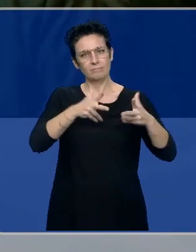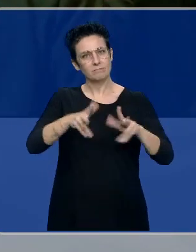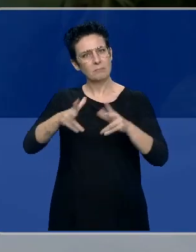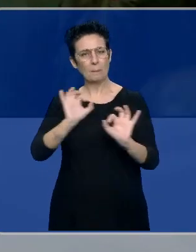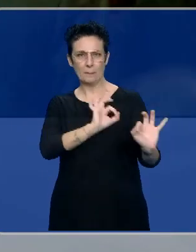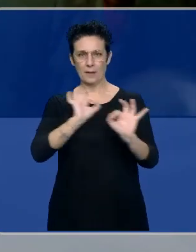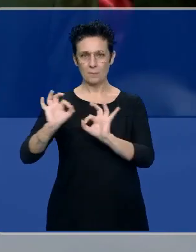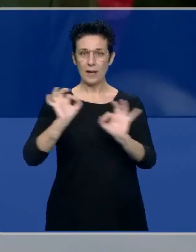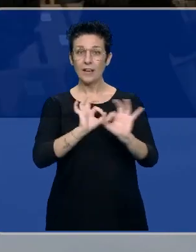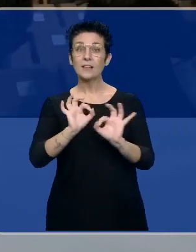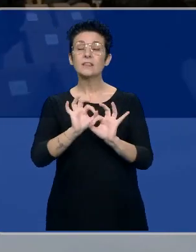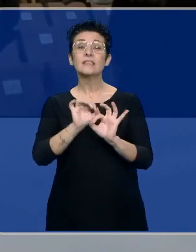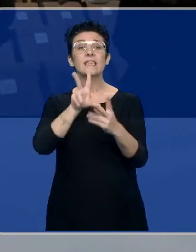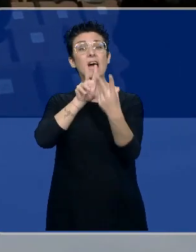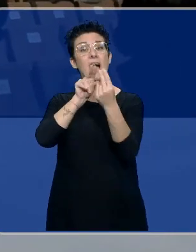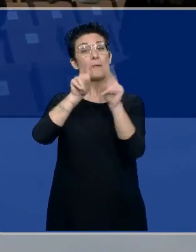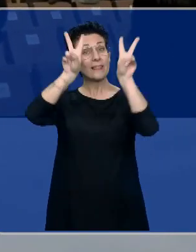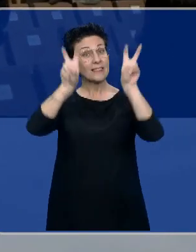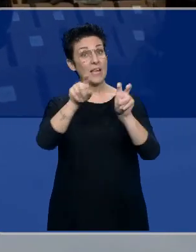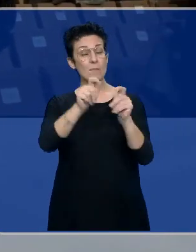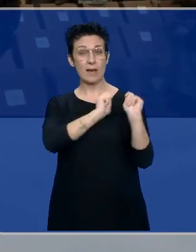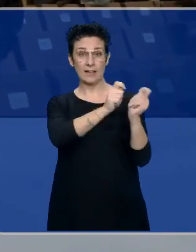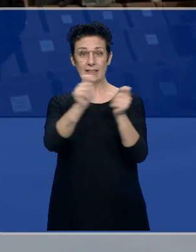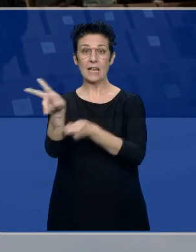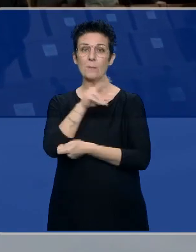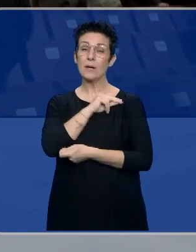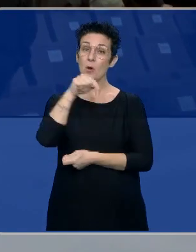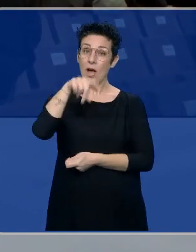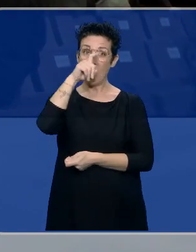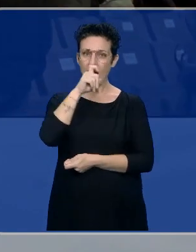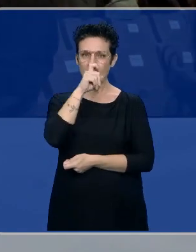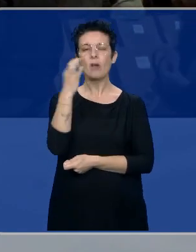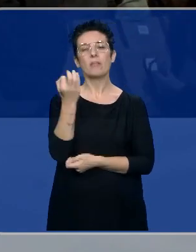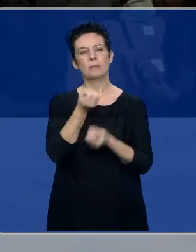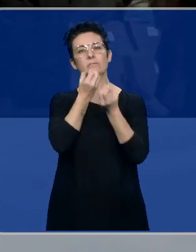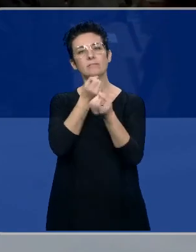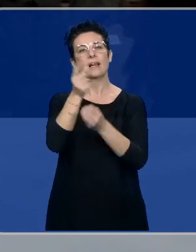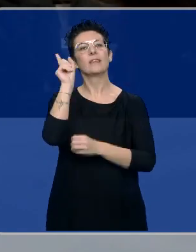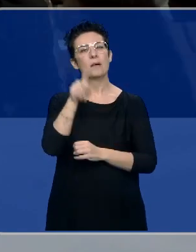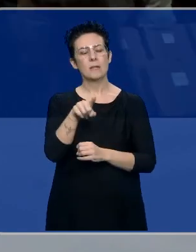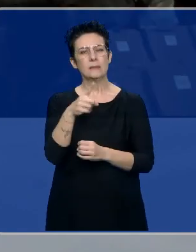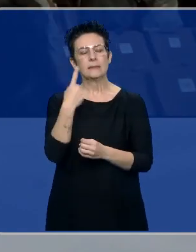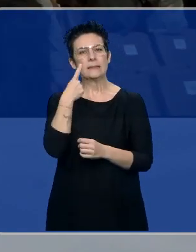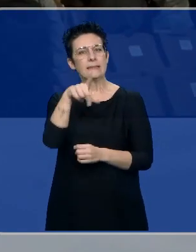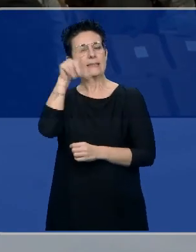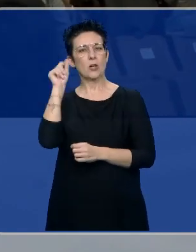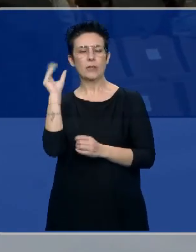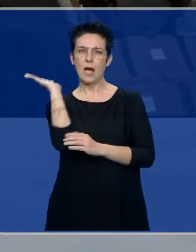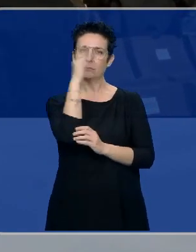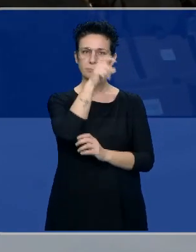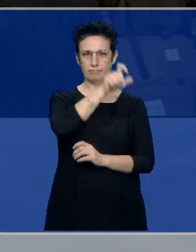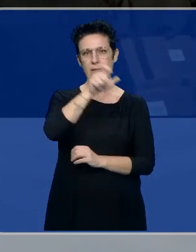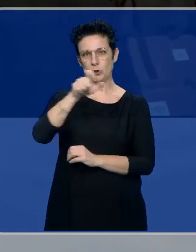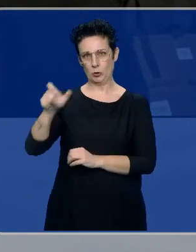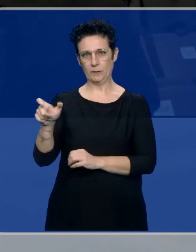Claro, al hablar de esta entrega de premios de este año, pues hay que decir que también hay unas notables ausencias, porque